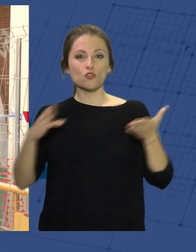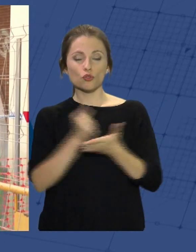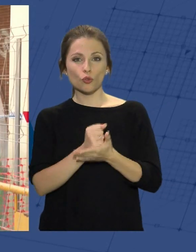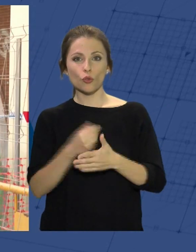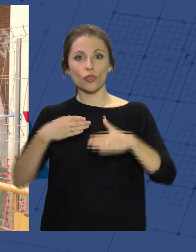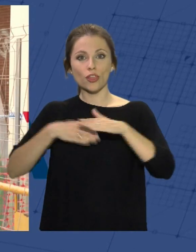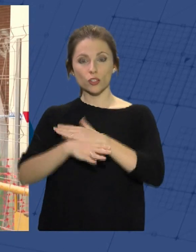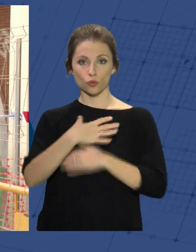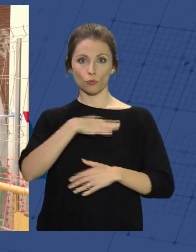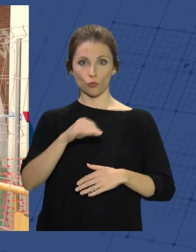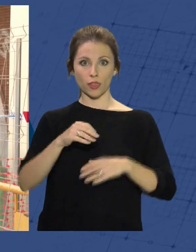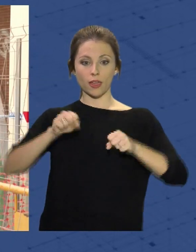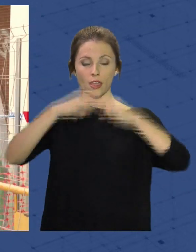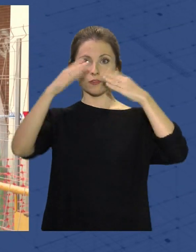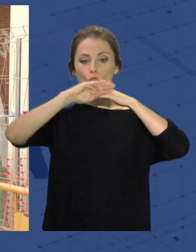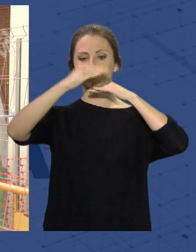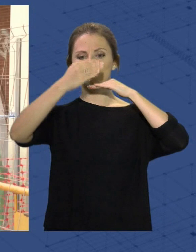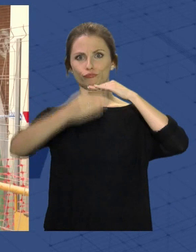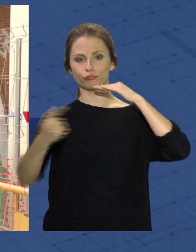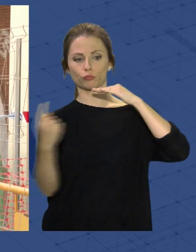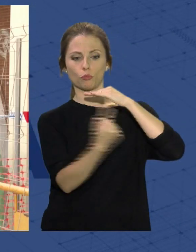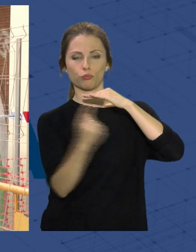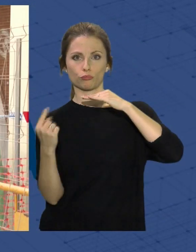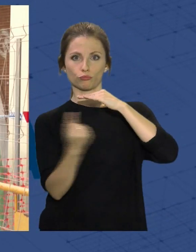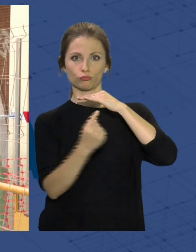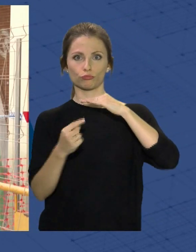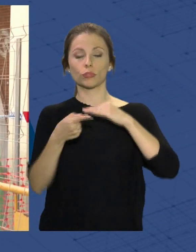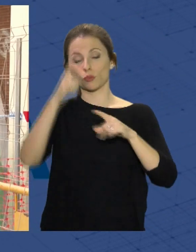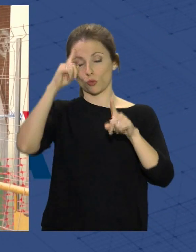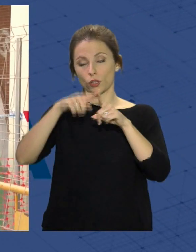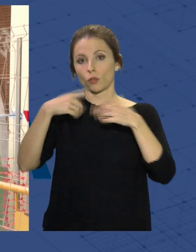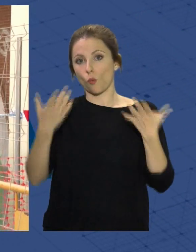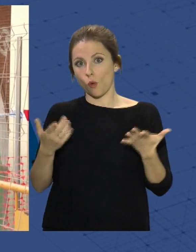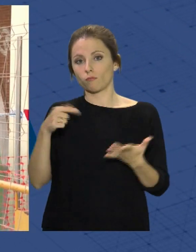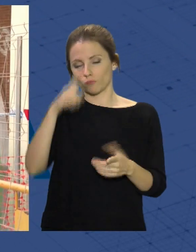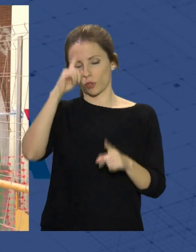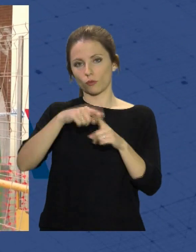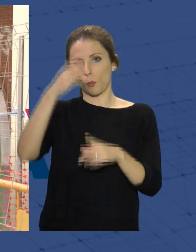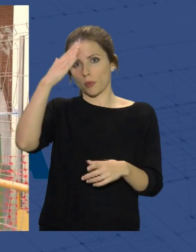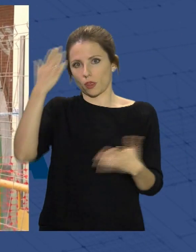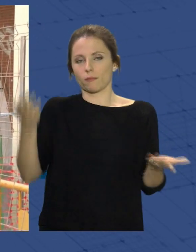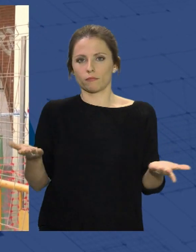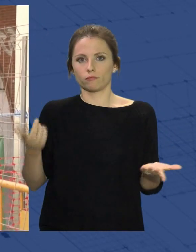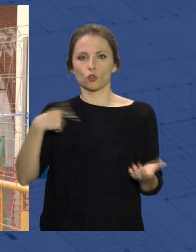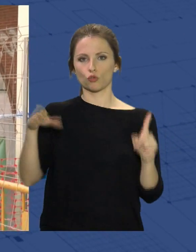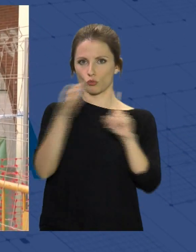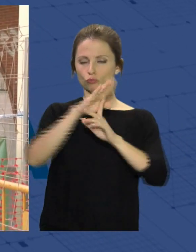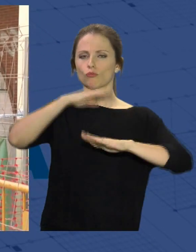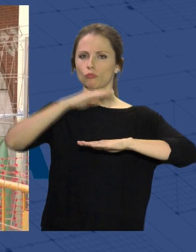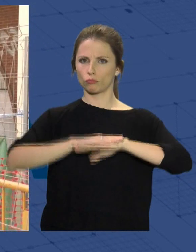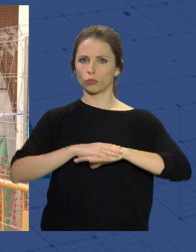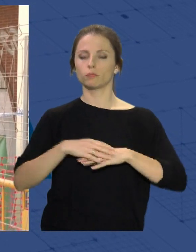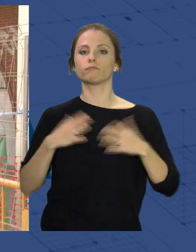determinados puntos. Entonces ese era el objetivo y ese es el objetivo que vamos a lograr. Pero